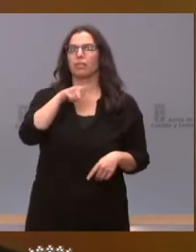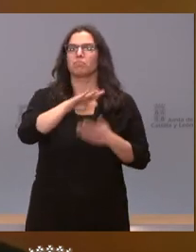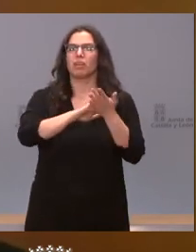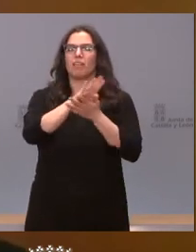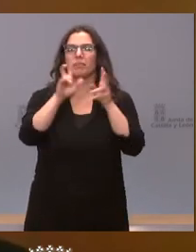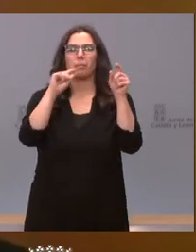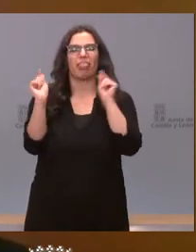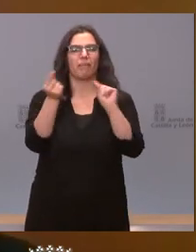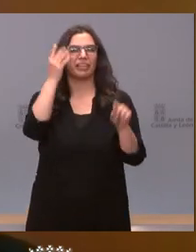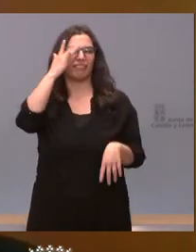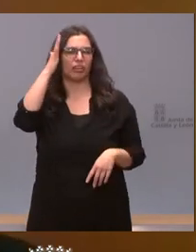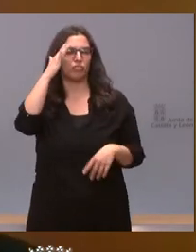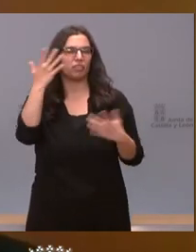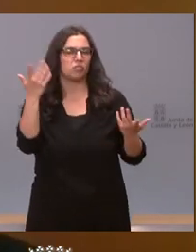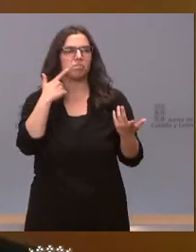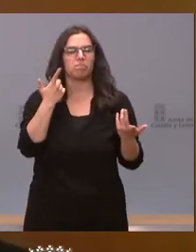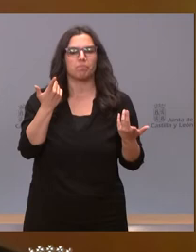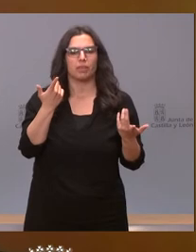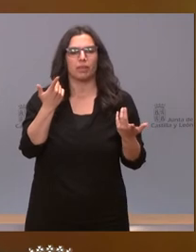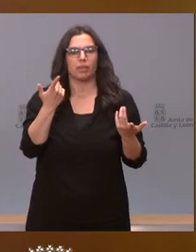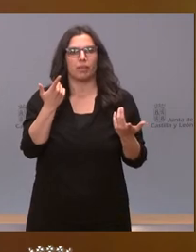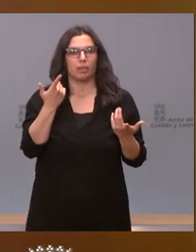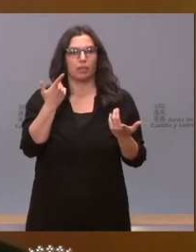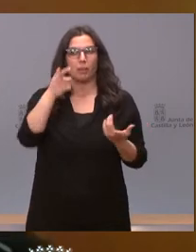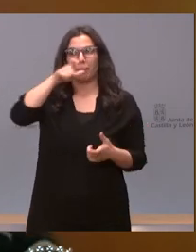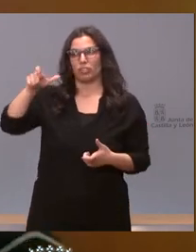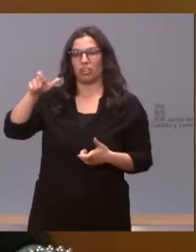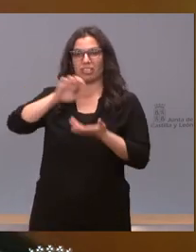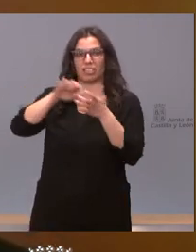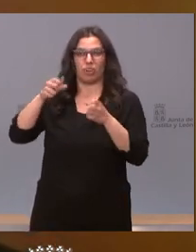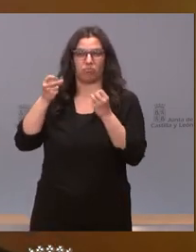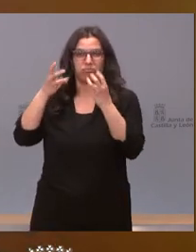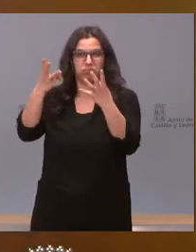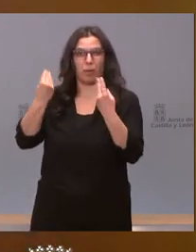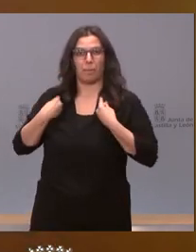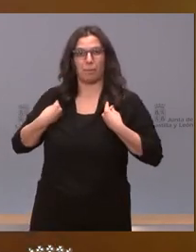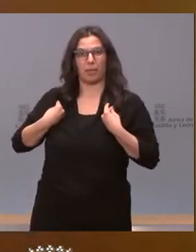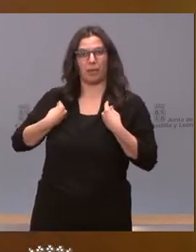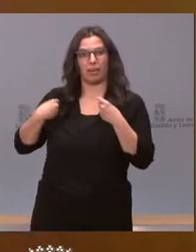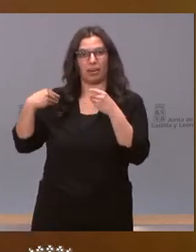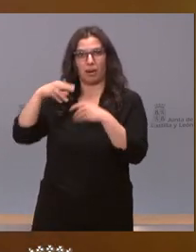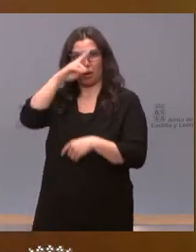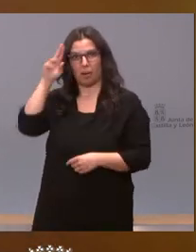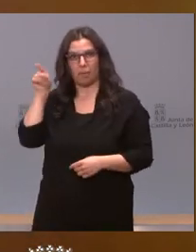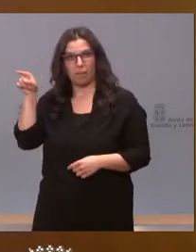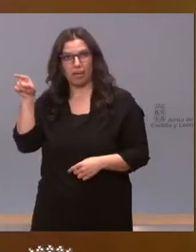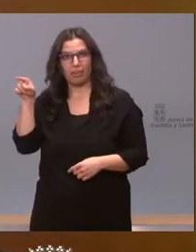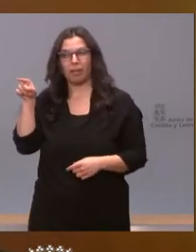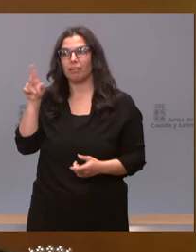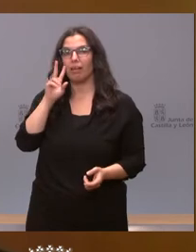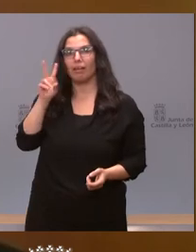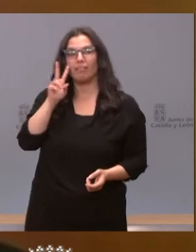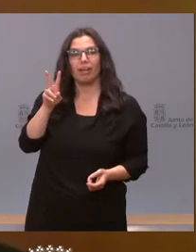cómo encaja filosóficamente uno de esos miles de castellanos leoneses que viven en Madrid y que ven la ciudad llena de turistas de otros países